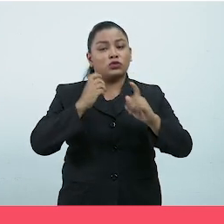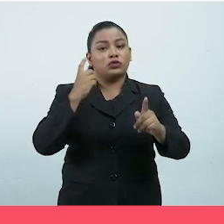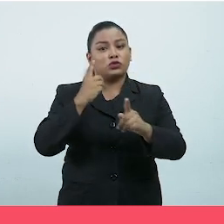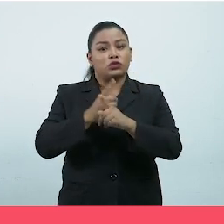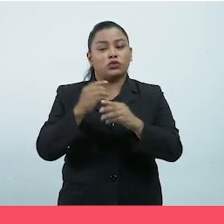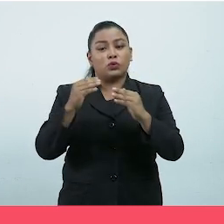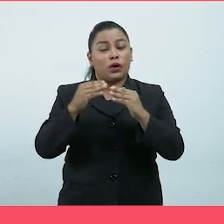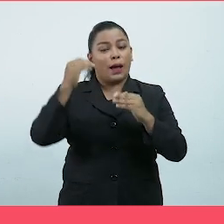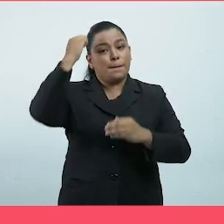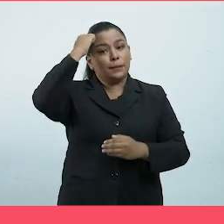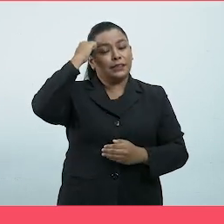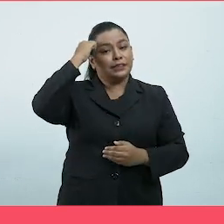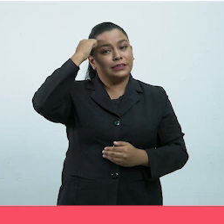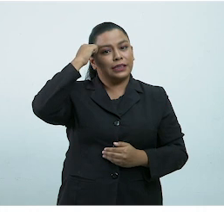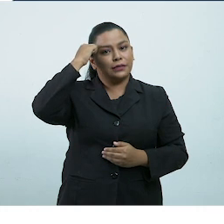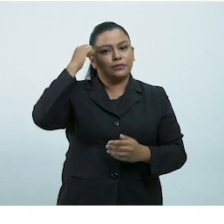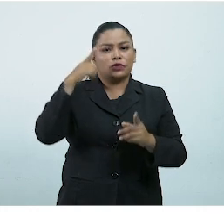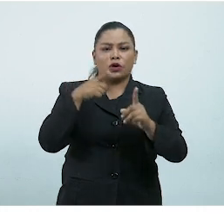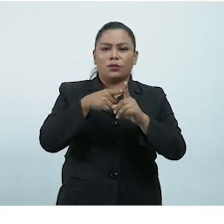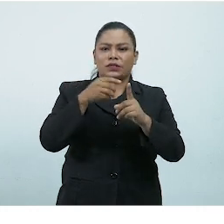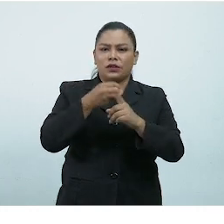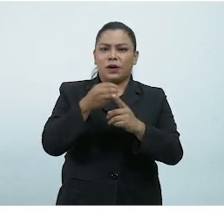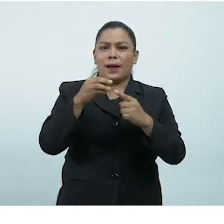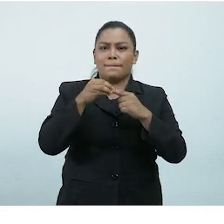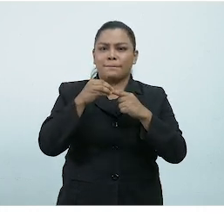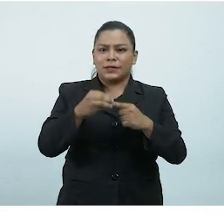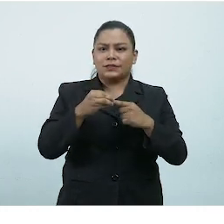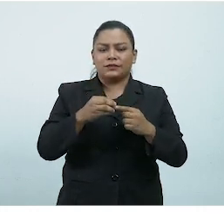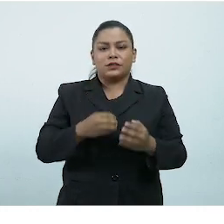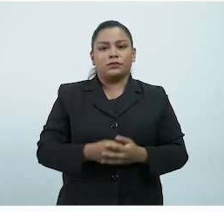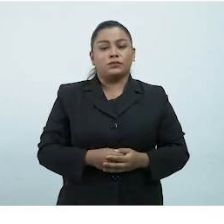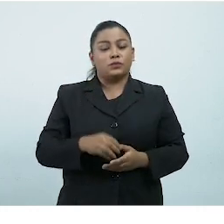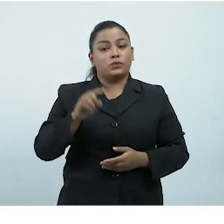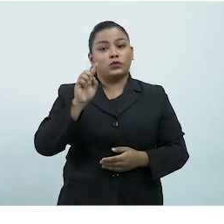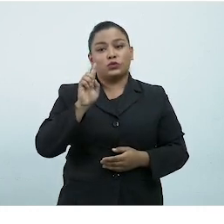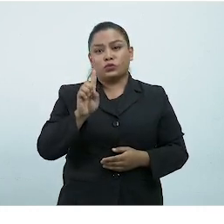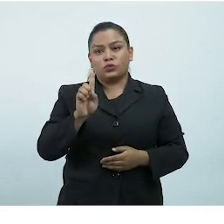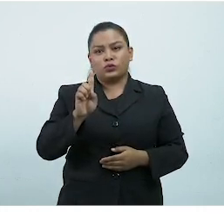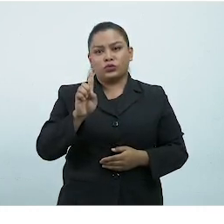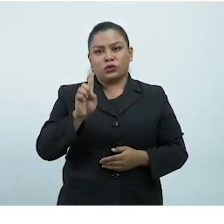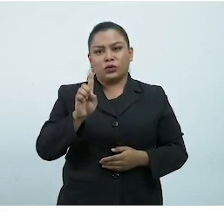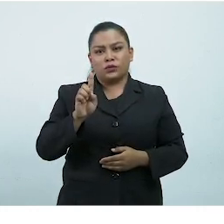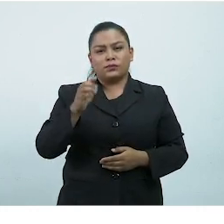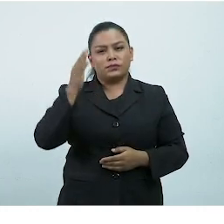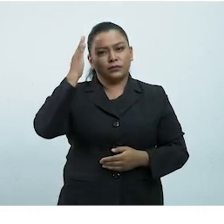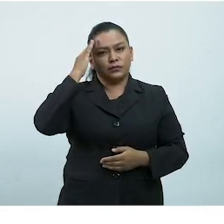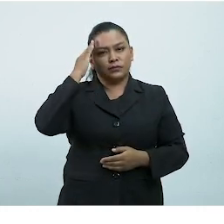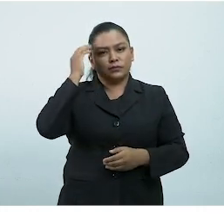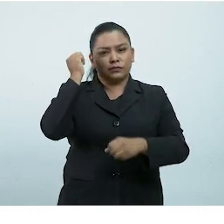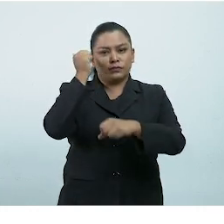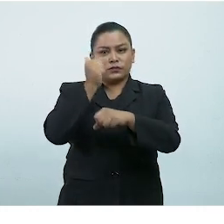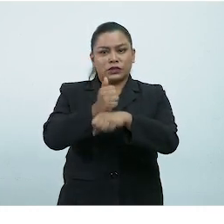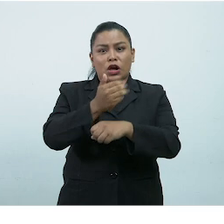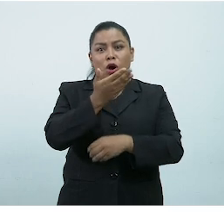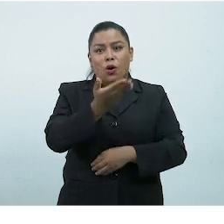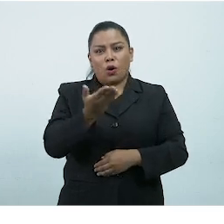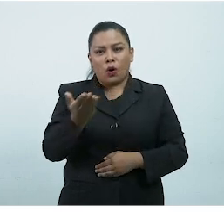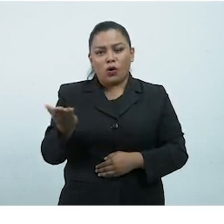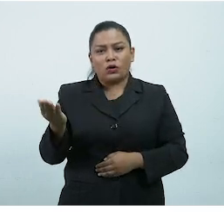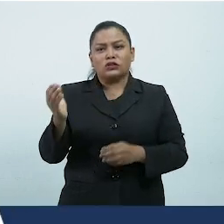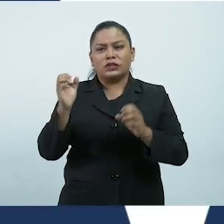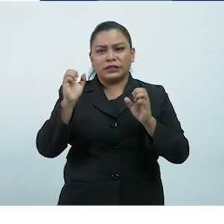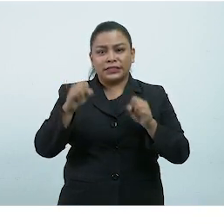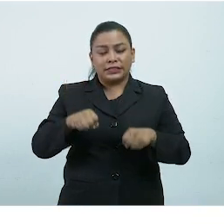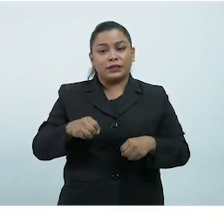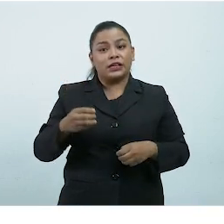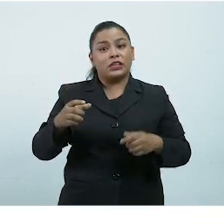aprendizajes. Objetivos específicos 1. Establecer los requisitos mínimos a cumplir por las